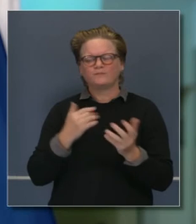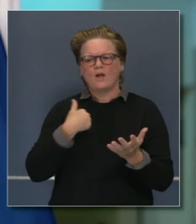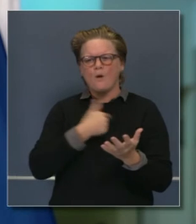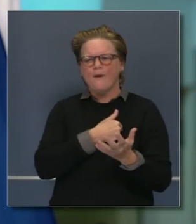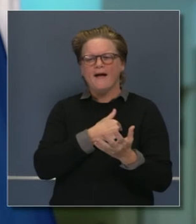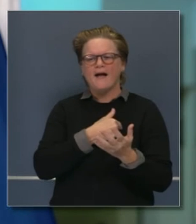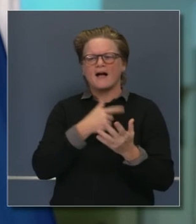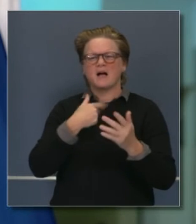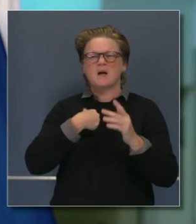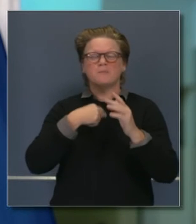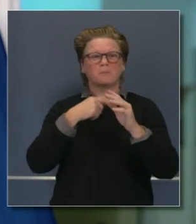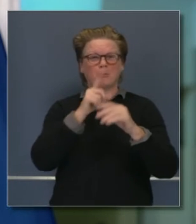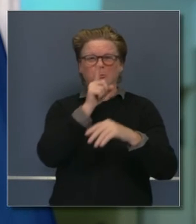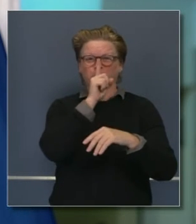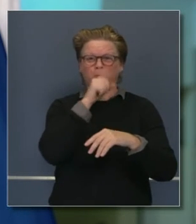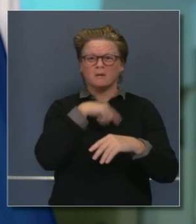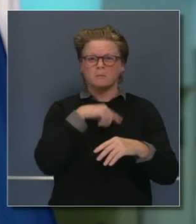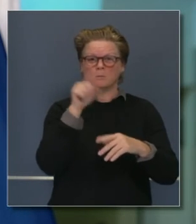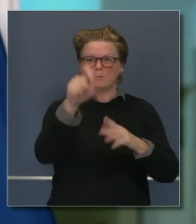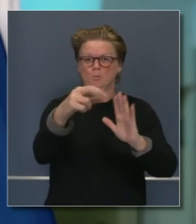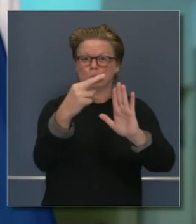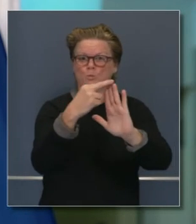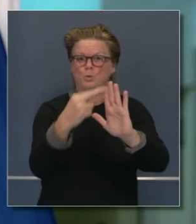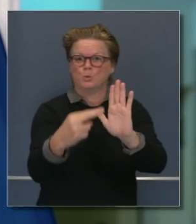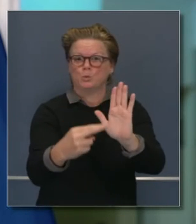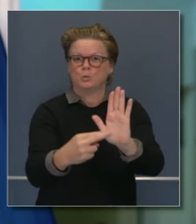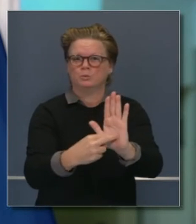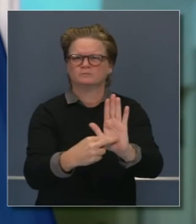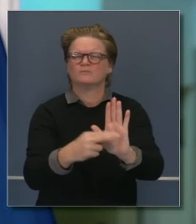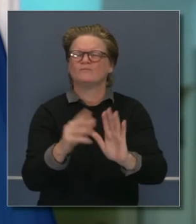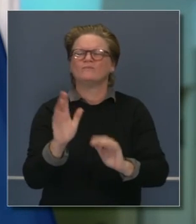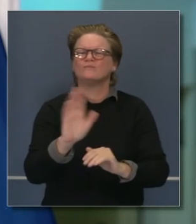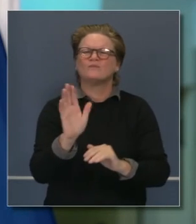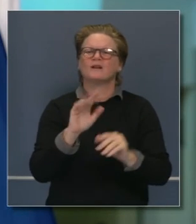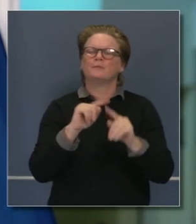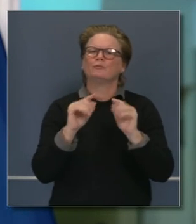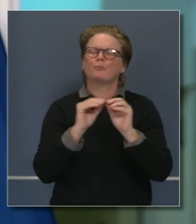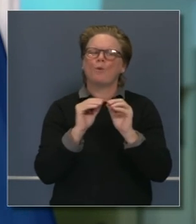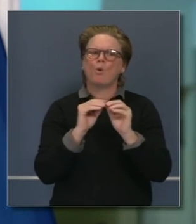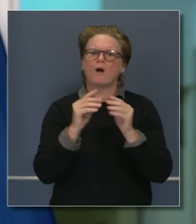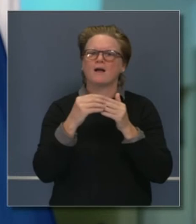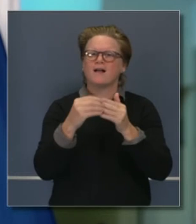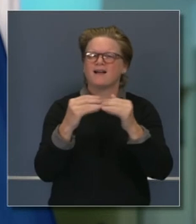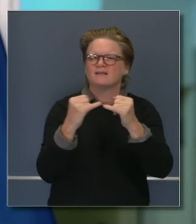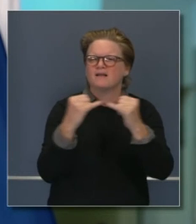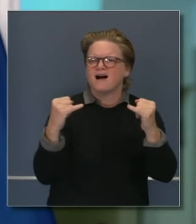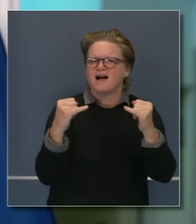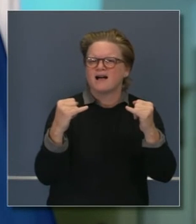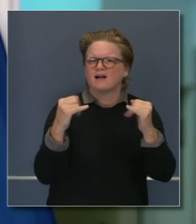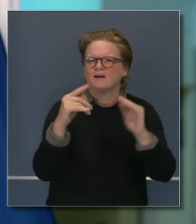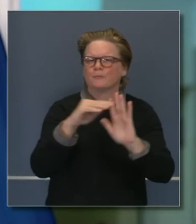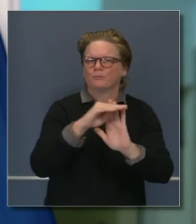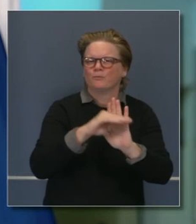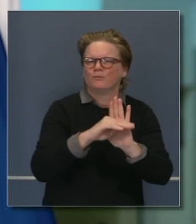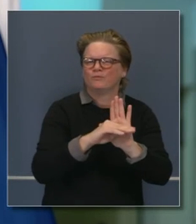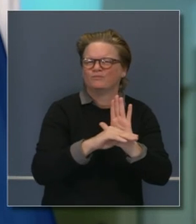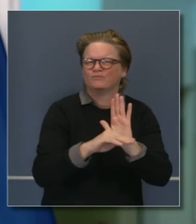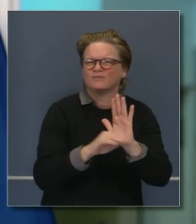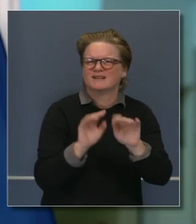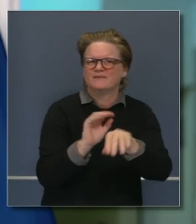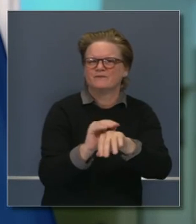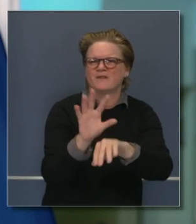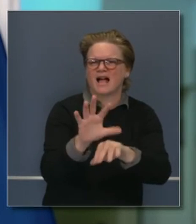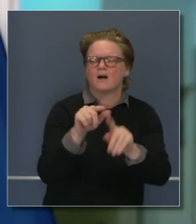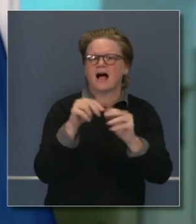Más sobre lo que llamamos pautas, porque tratamos de ser más sofisticados en base a las condiciones de la vida real y la dinámica que